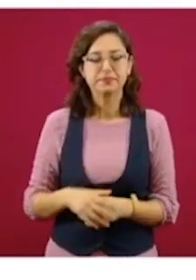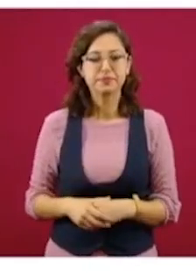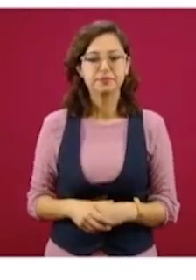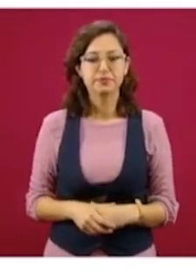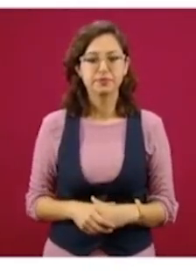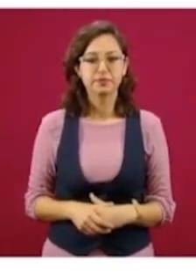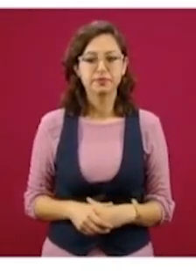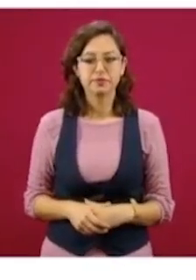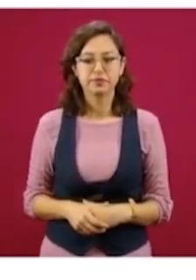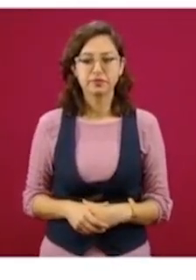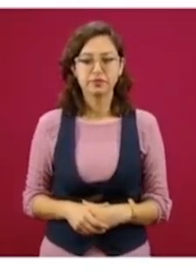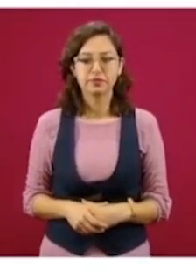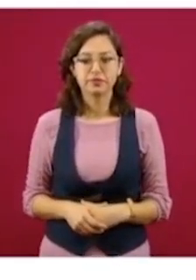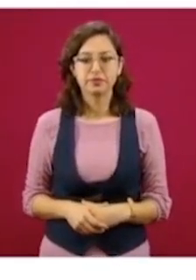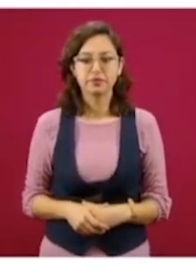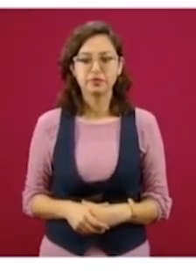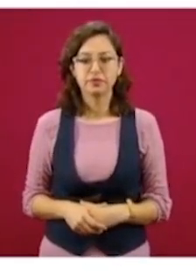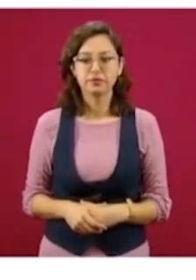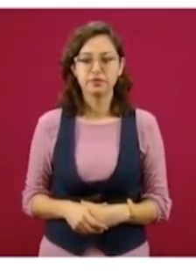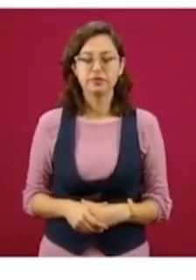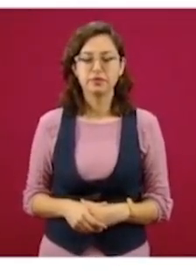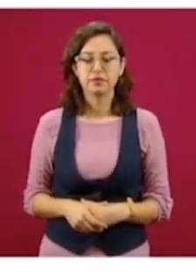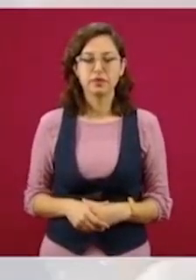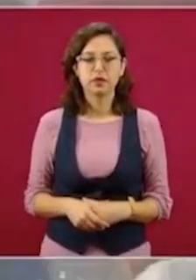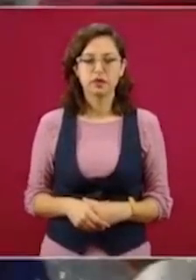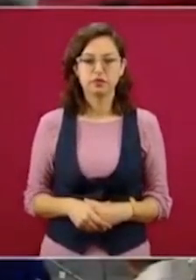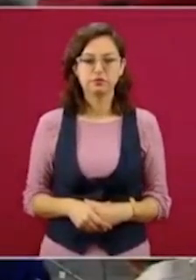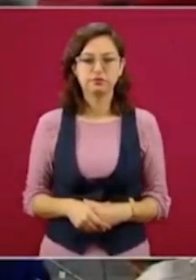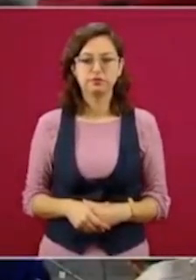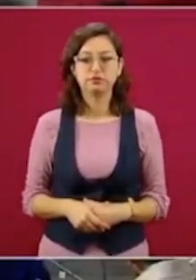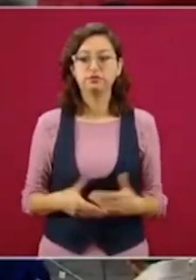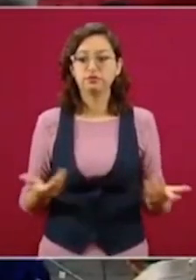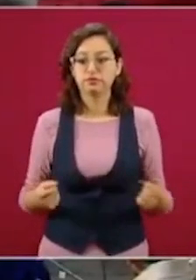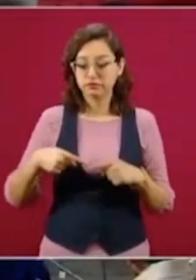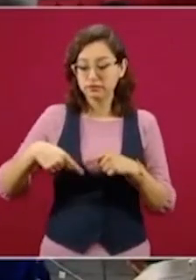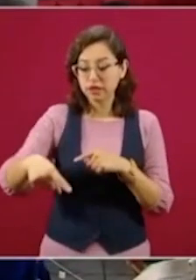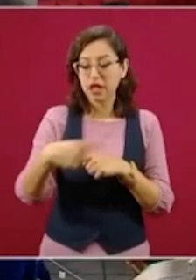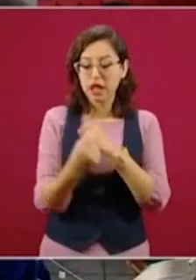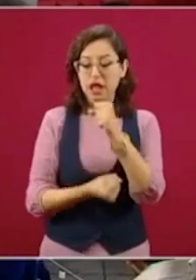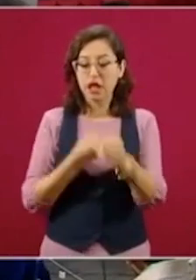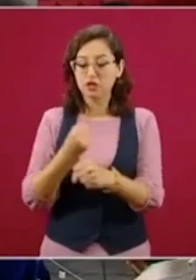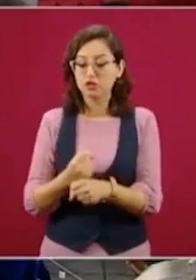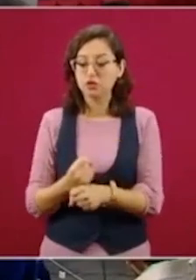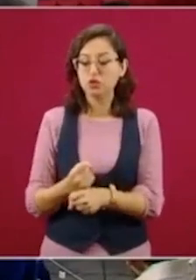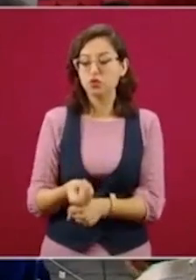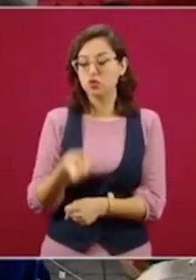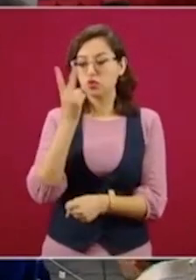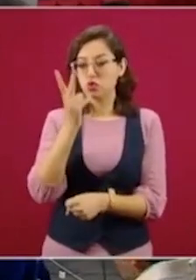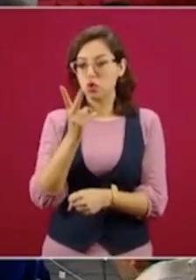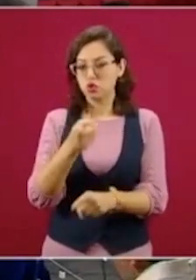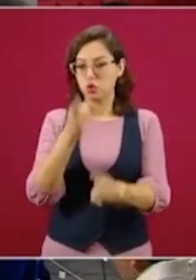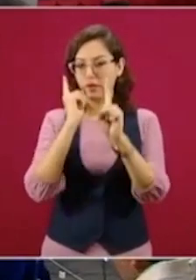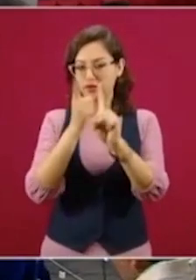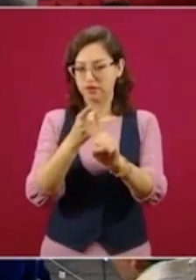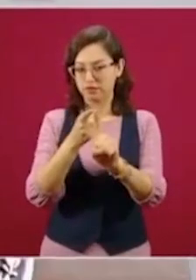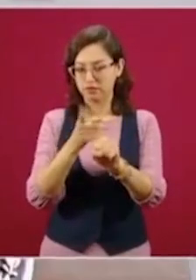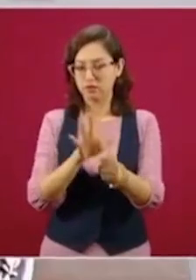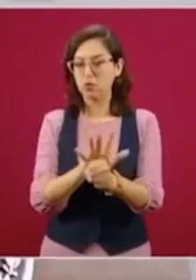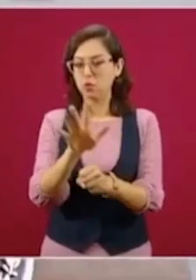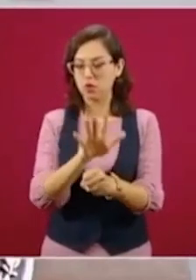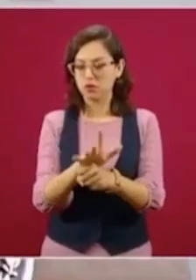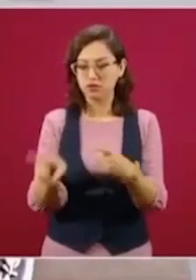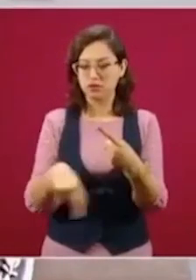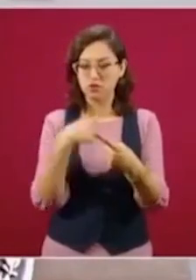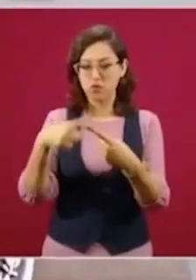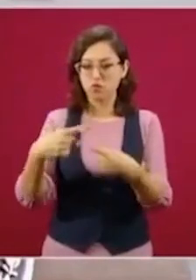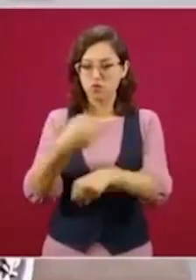Y tenemos dos objetivos este año, es la consolidación de la empresa familiar, de la microempresa familiar y como